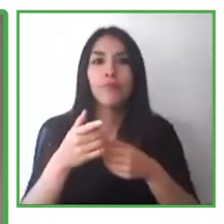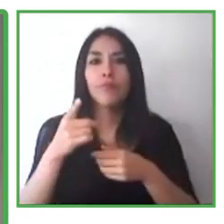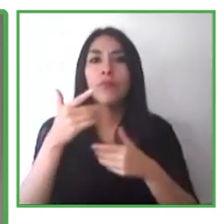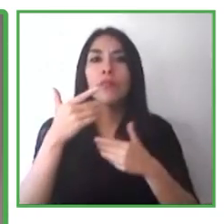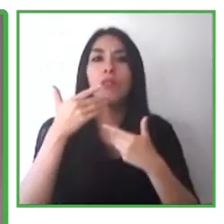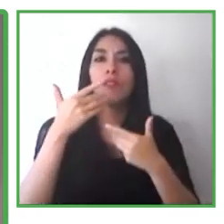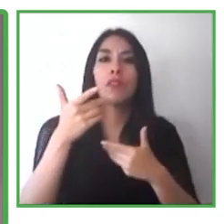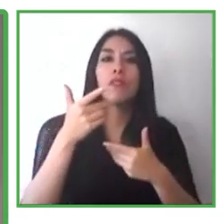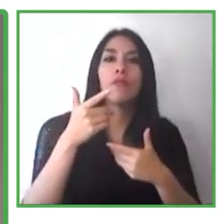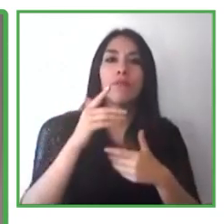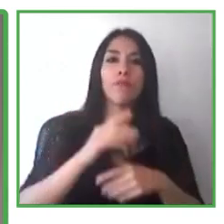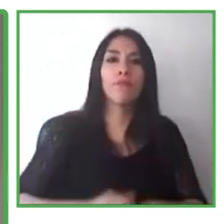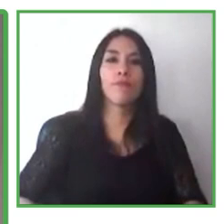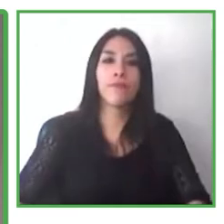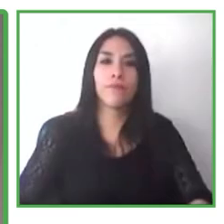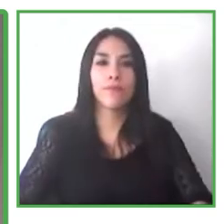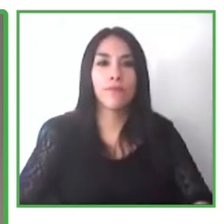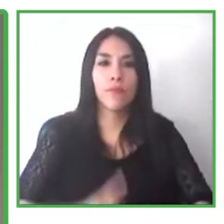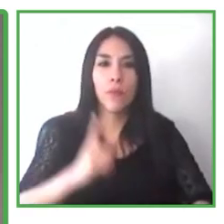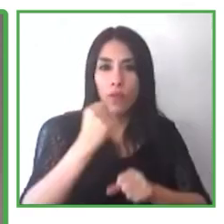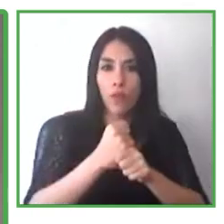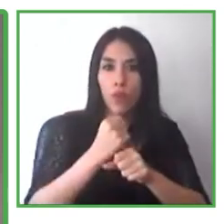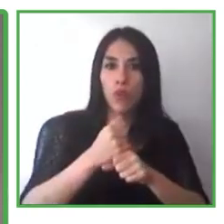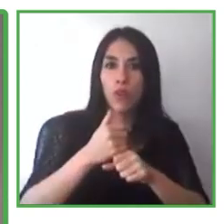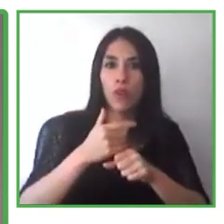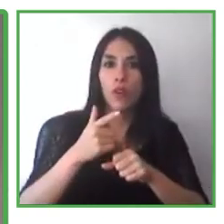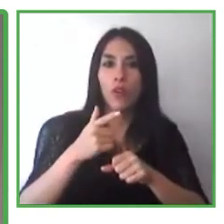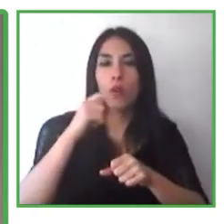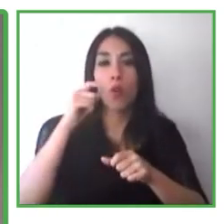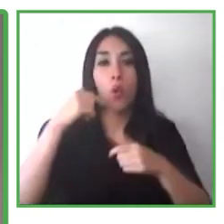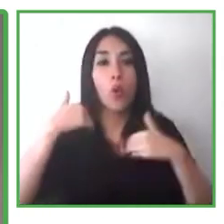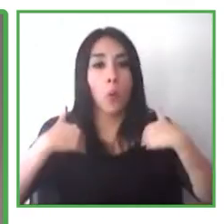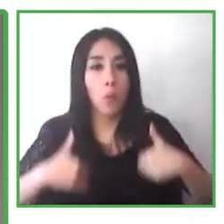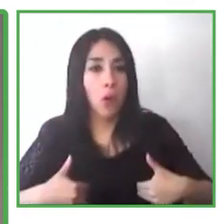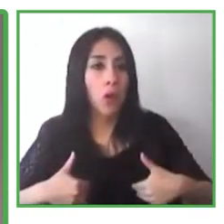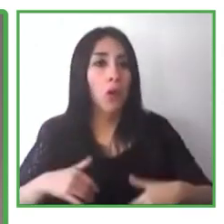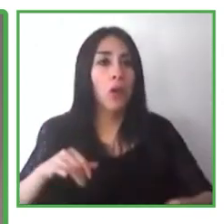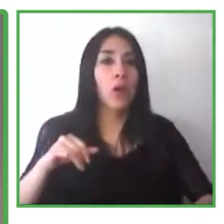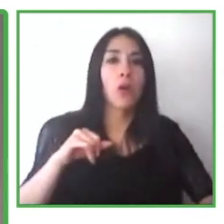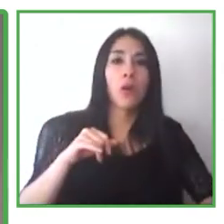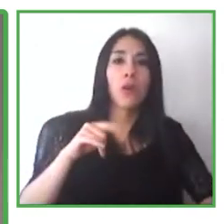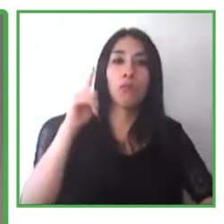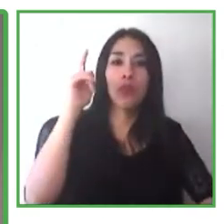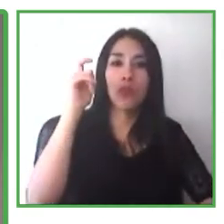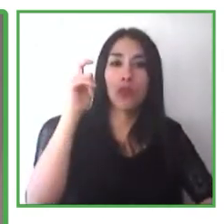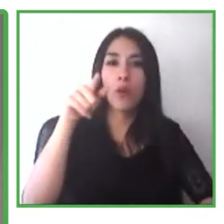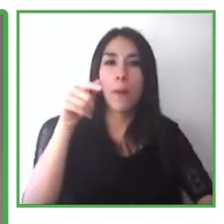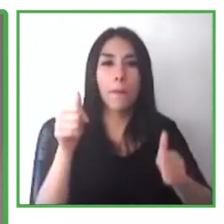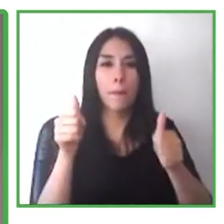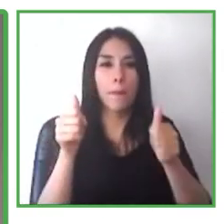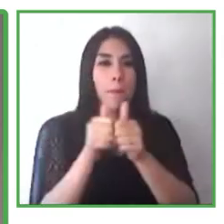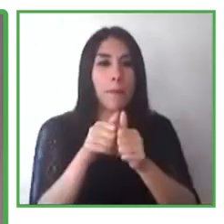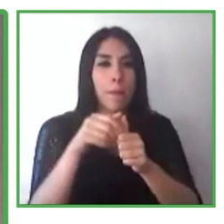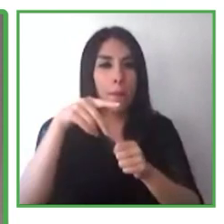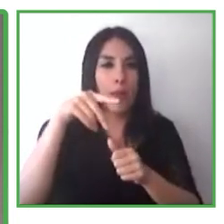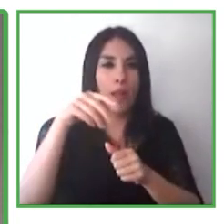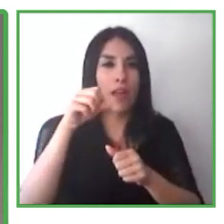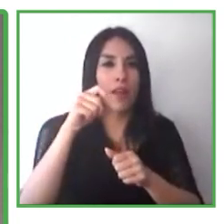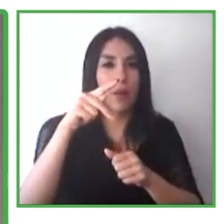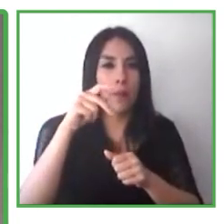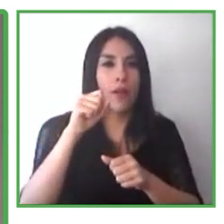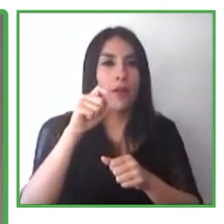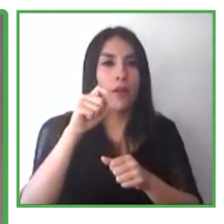ha trabajado en recursos humanos. Empezó con Passwork hace un par de años también. Y es una empresa de consultores,